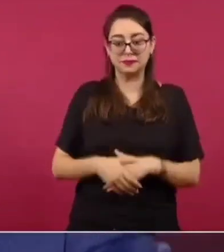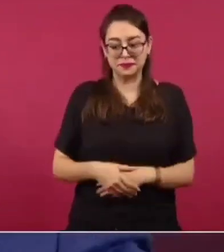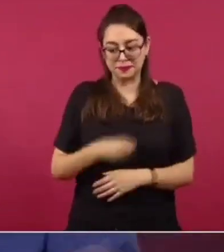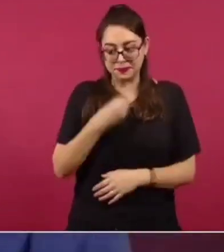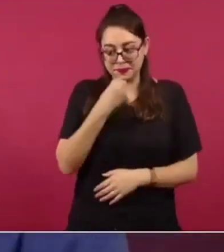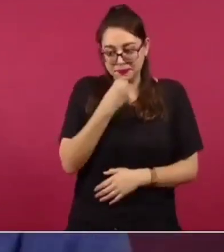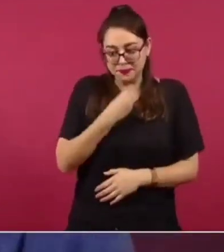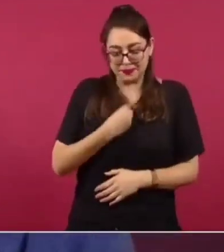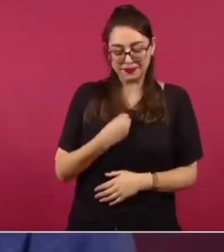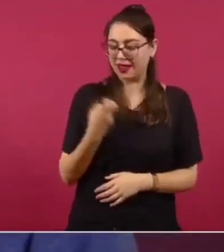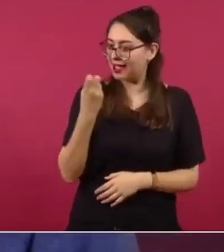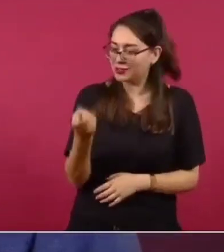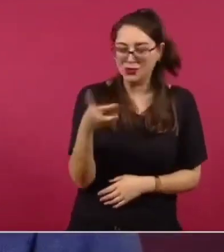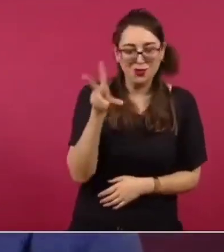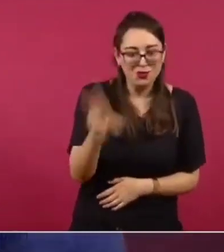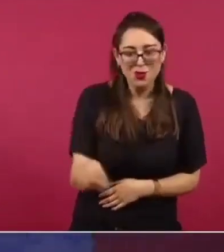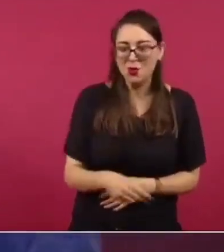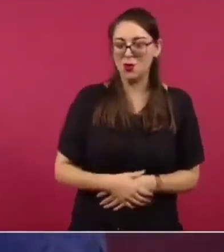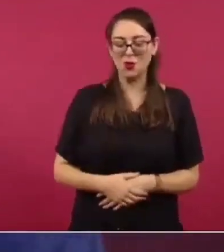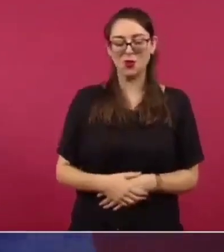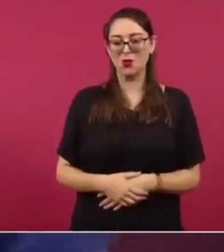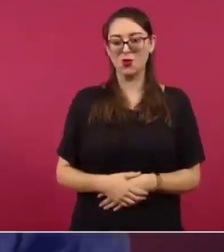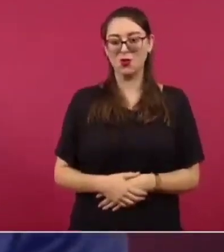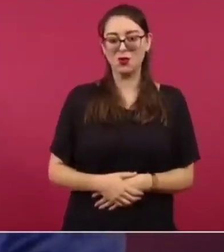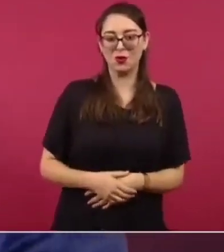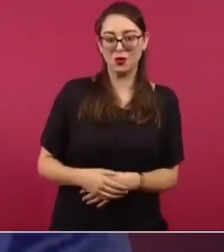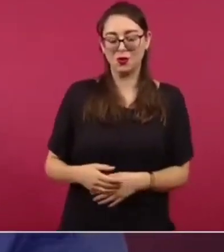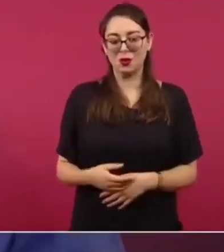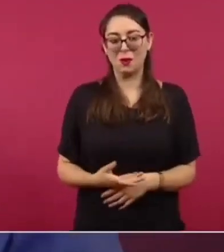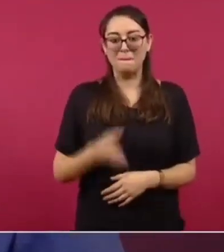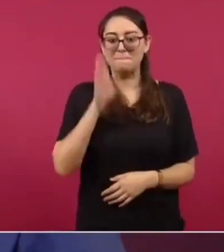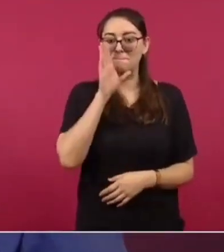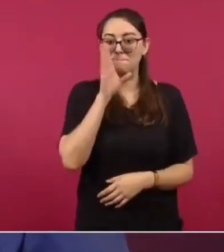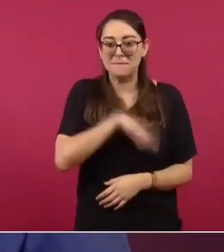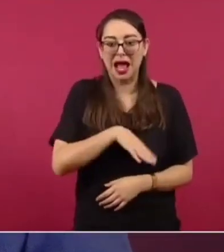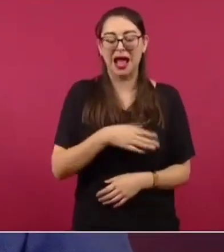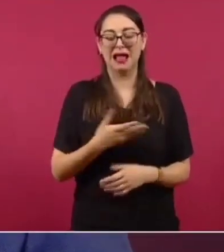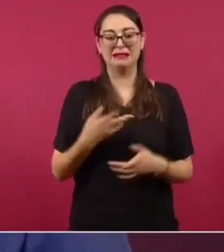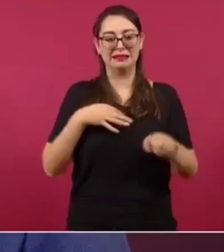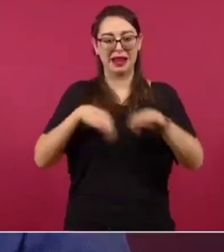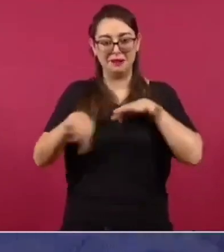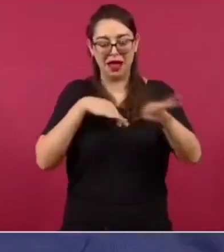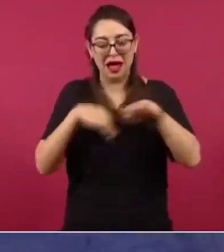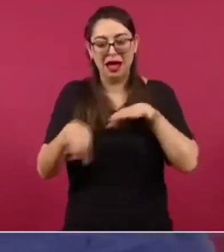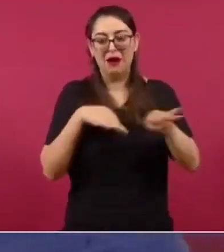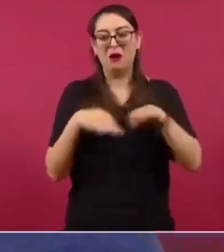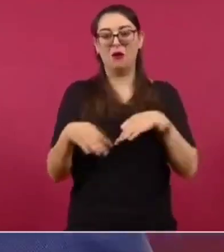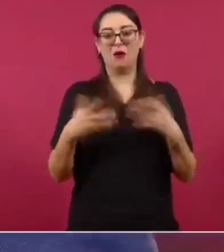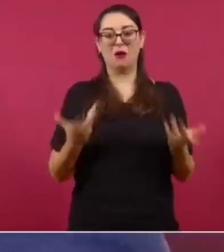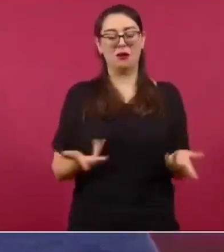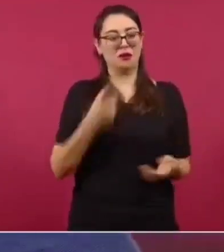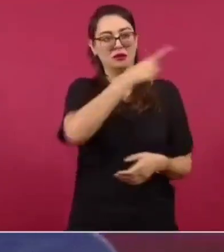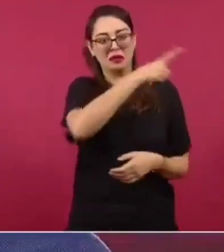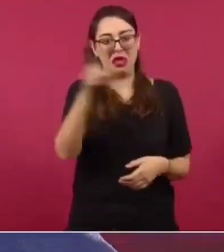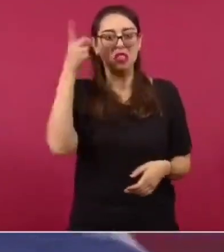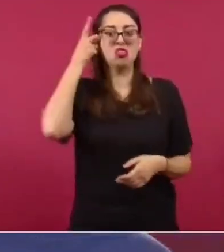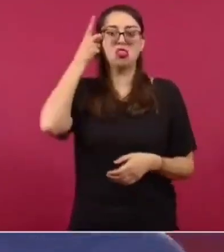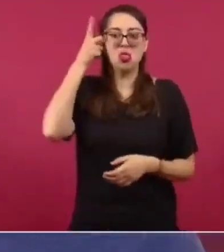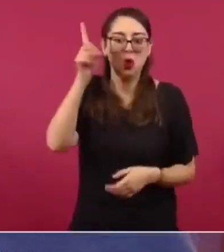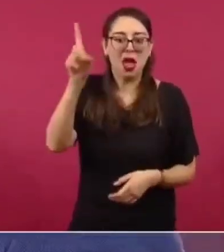manejo de los medios. Y les usan a ustedes porque los de mero arriba,